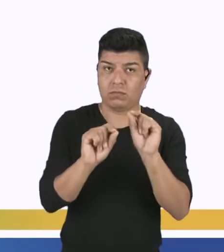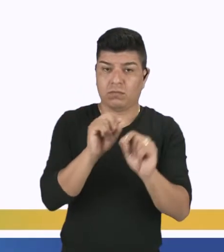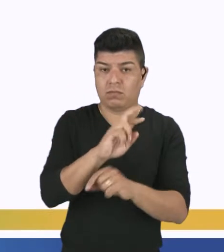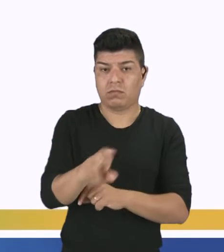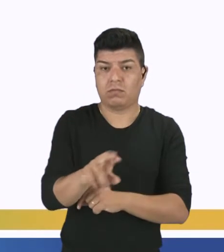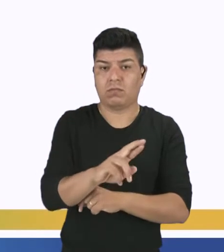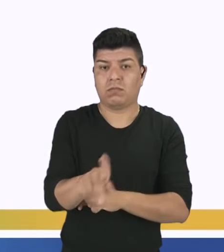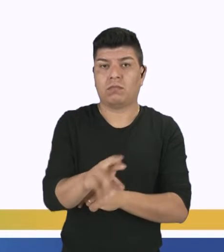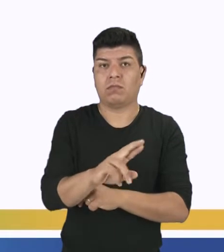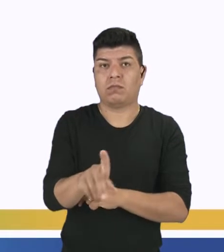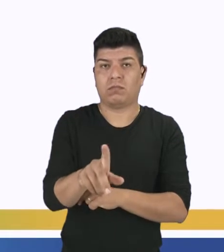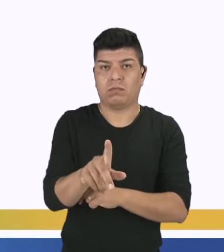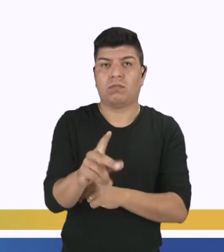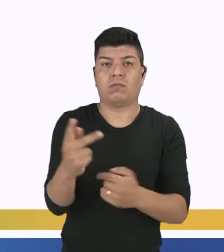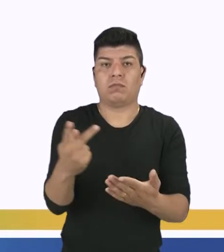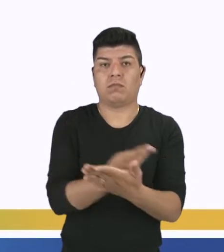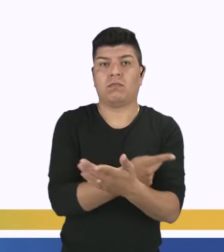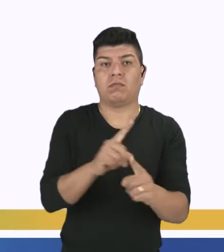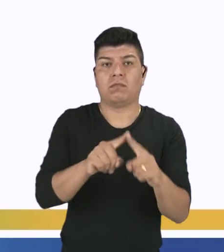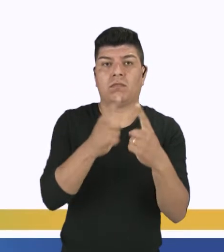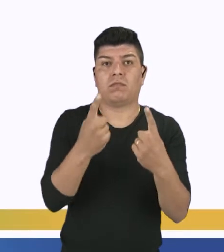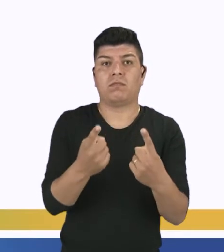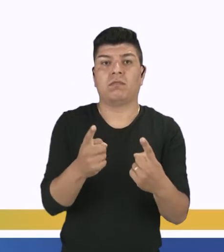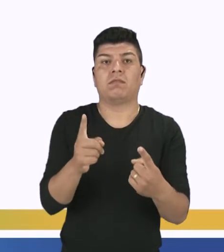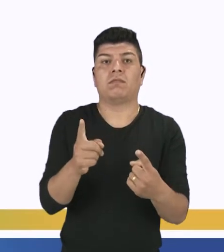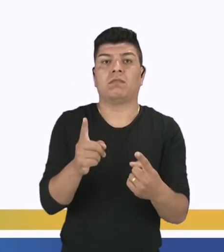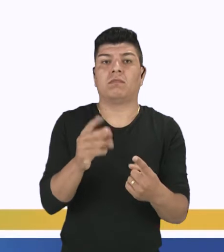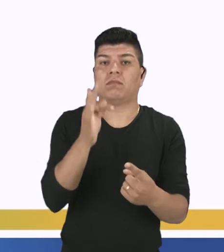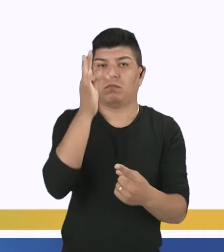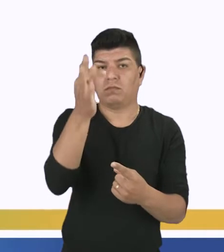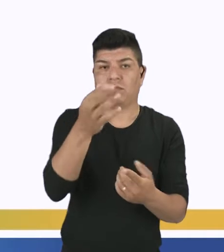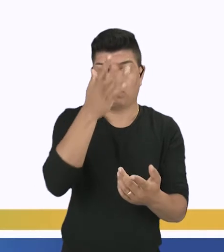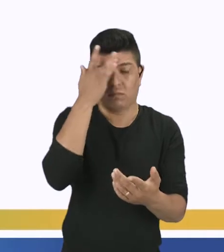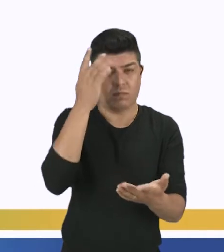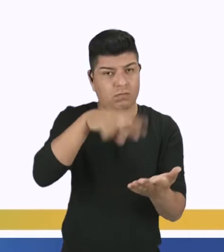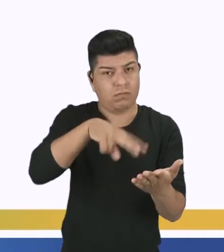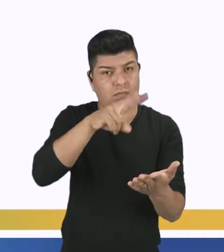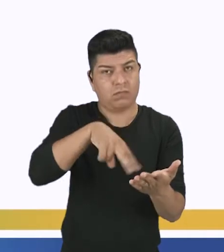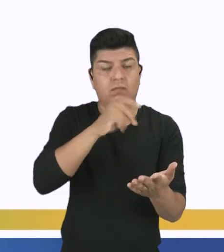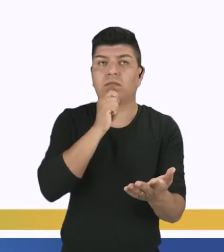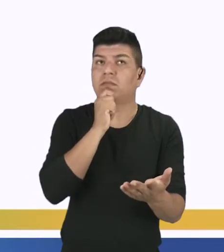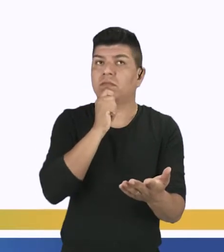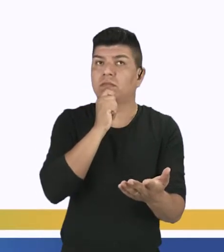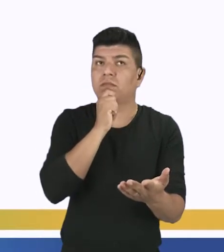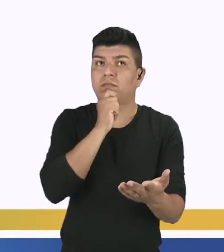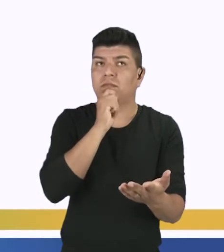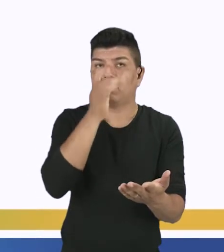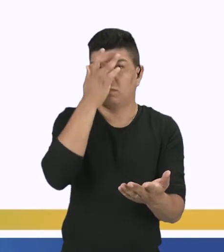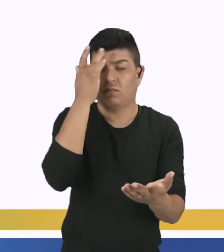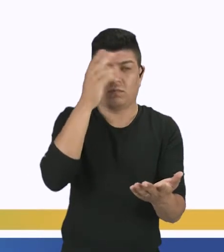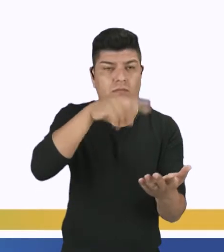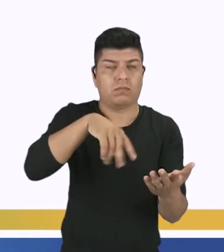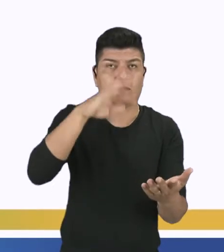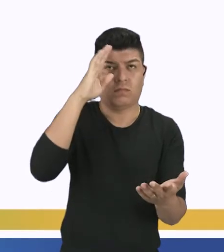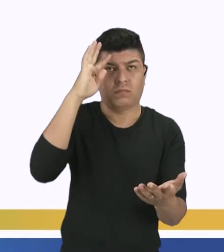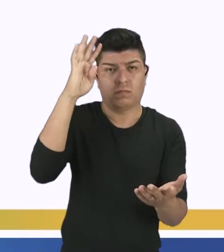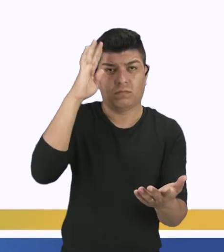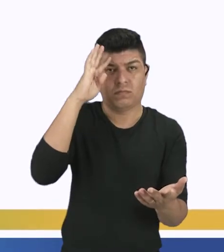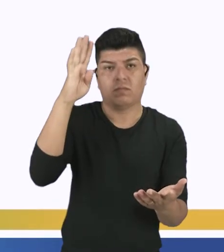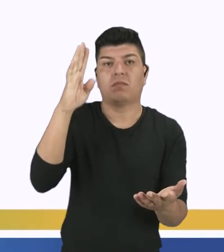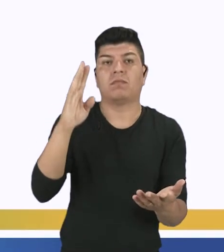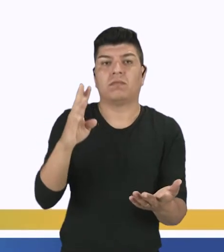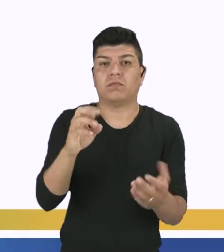no se basa en los factos, más en lo que va a causar en el lector, ¿tá? Entonces, hace el lector refletir.